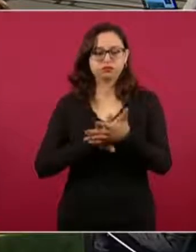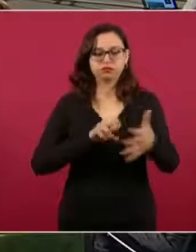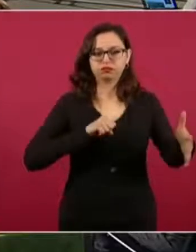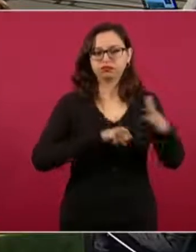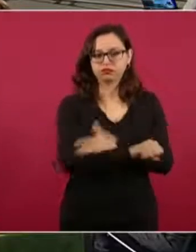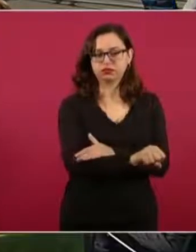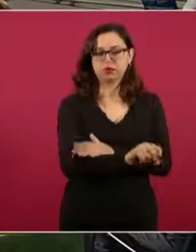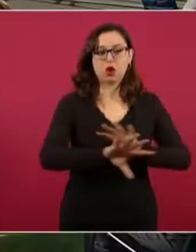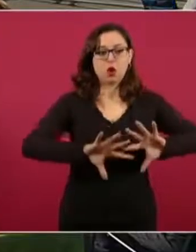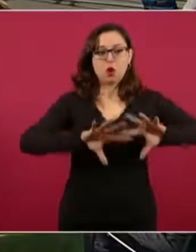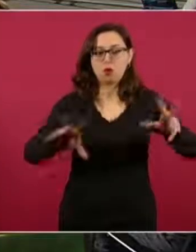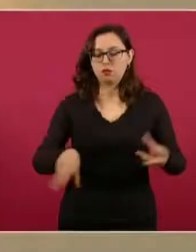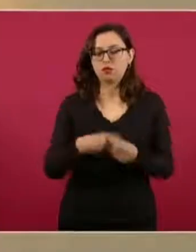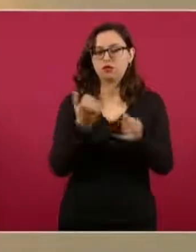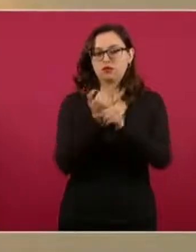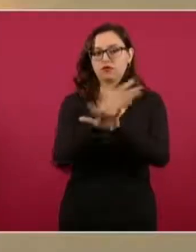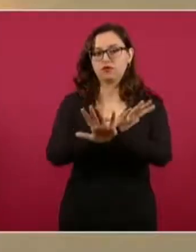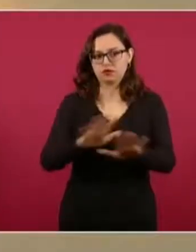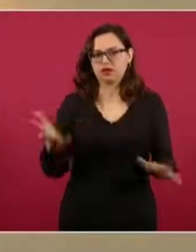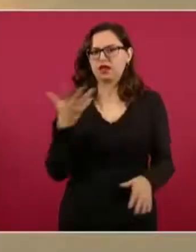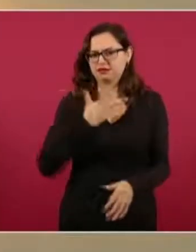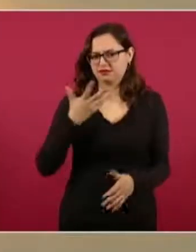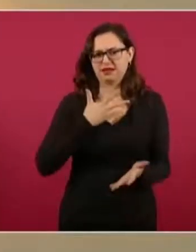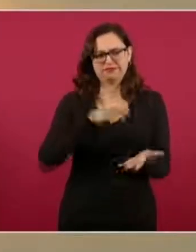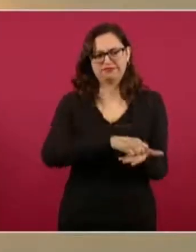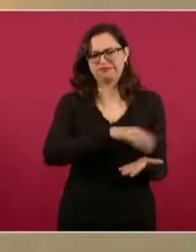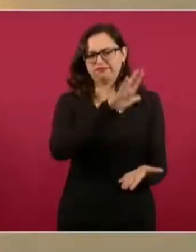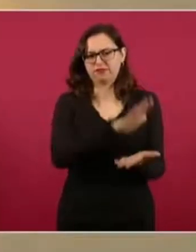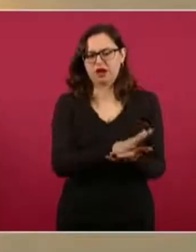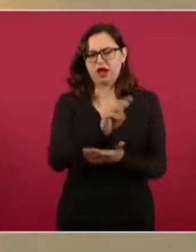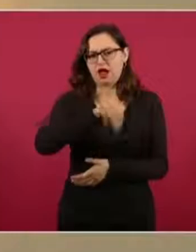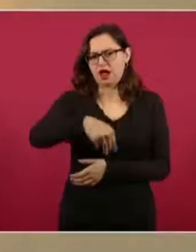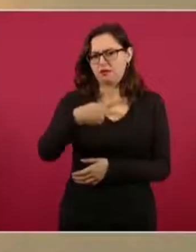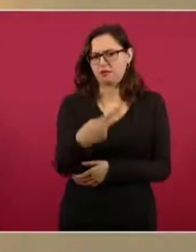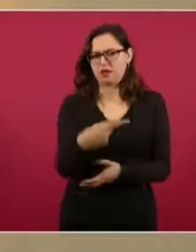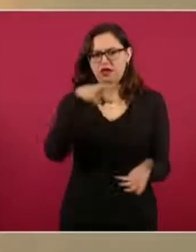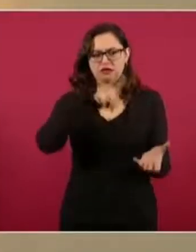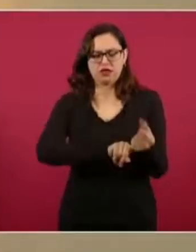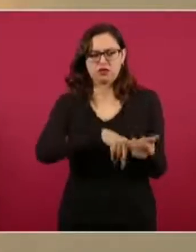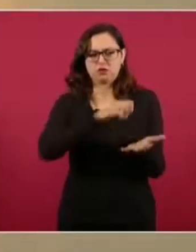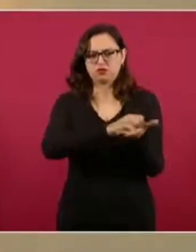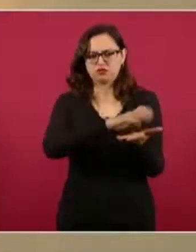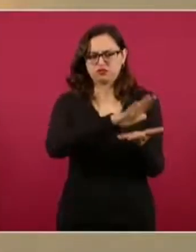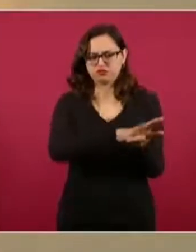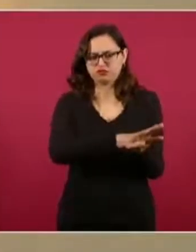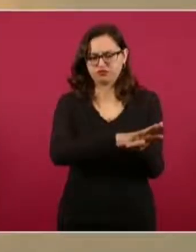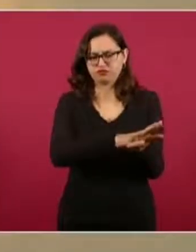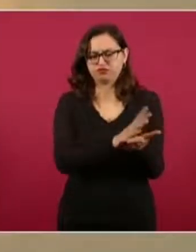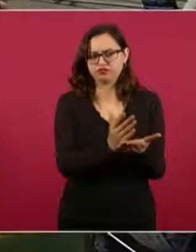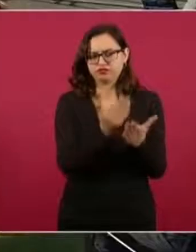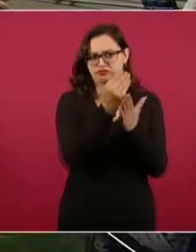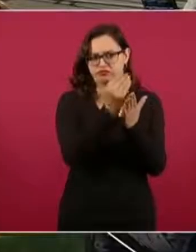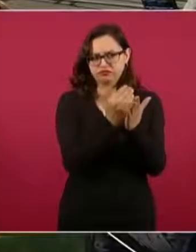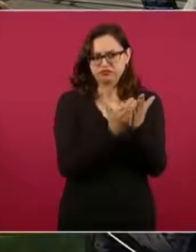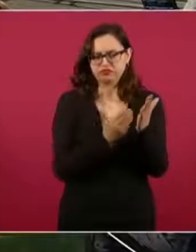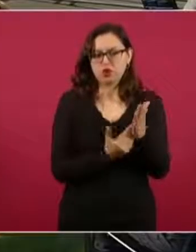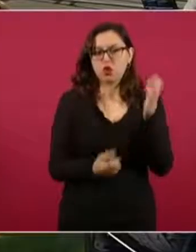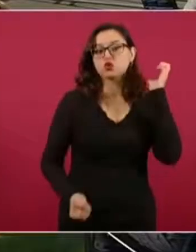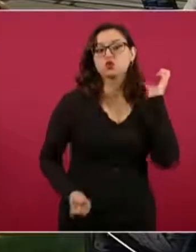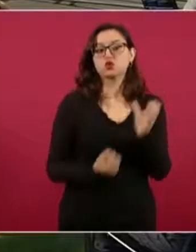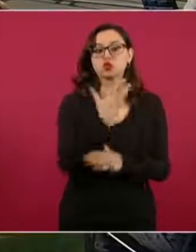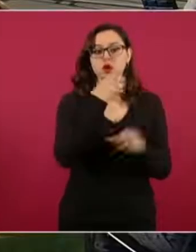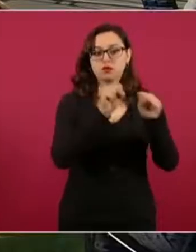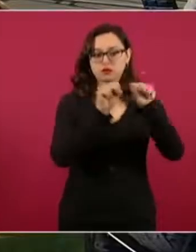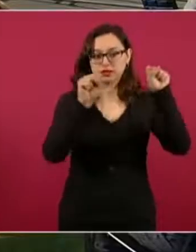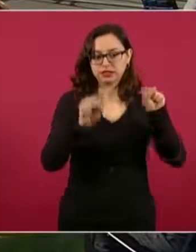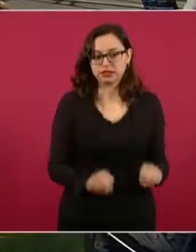parte del Registro Nacional de Detenciones que se inauguró con este gobierno a partir de una nueva ley